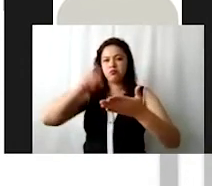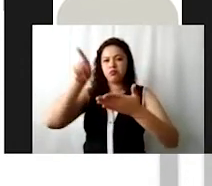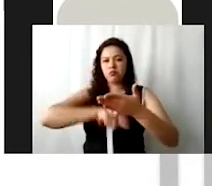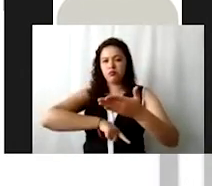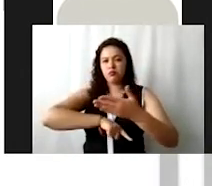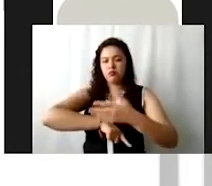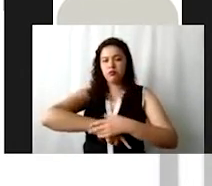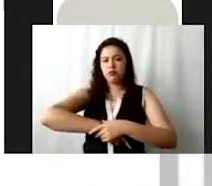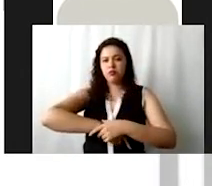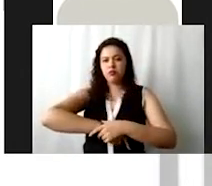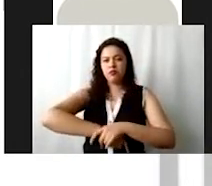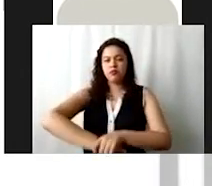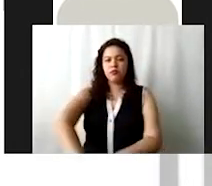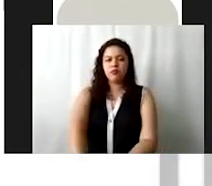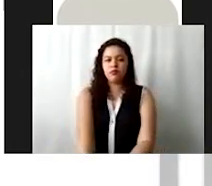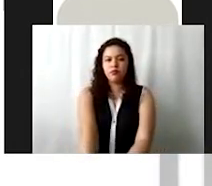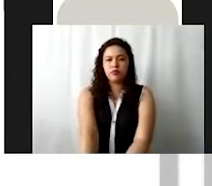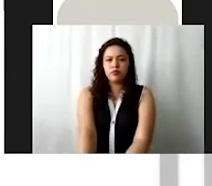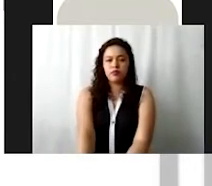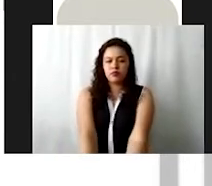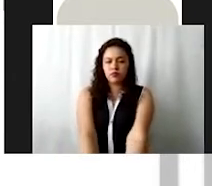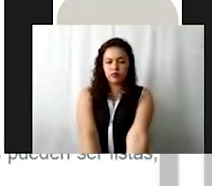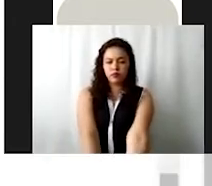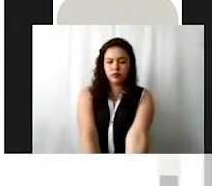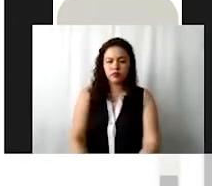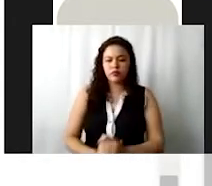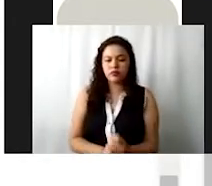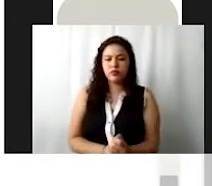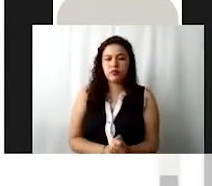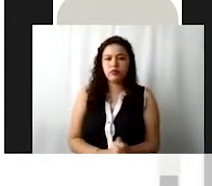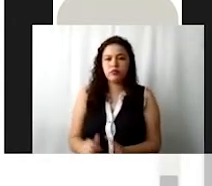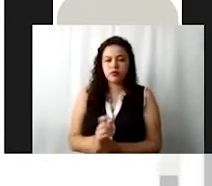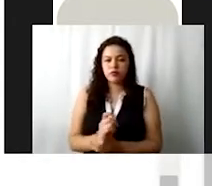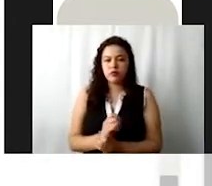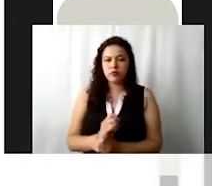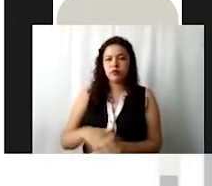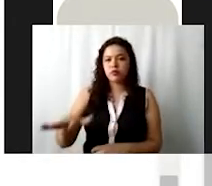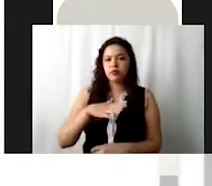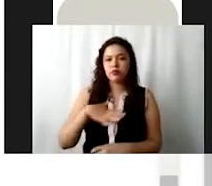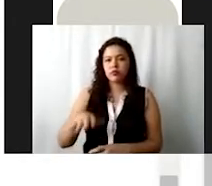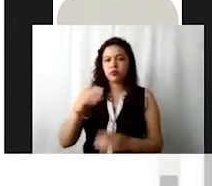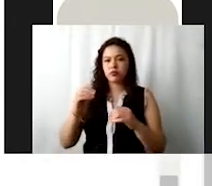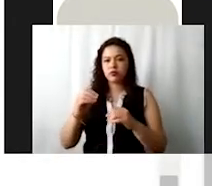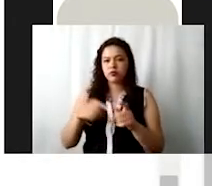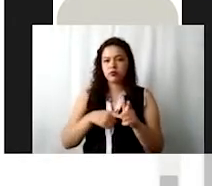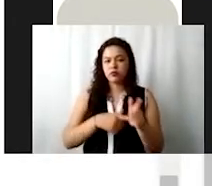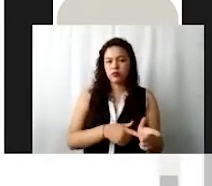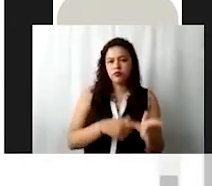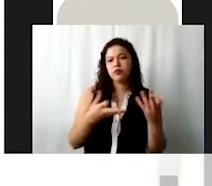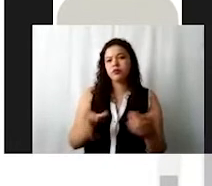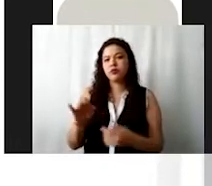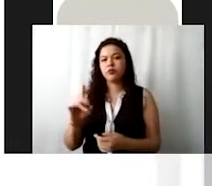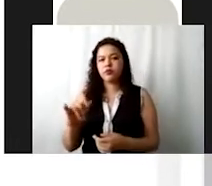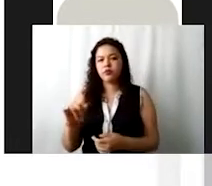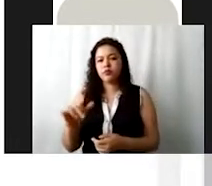Aquí voy llenando. Voy a atender a 400 personas como población fija. Como población flotante a